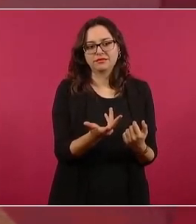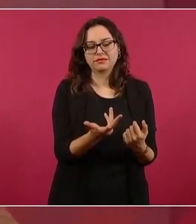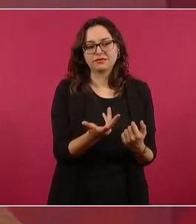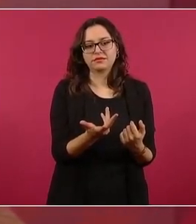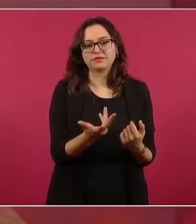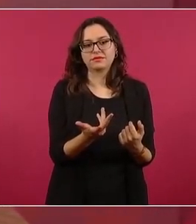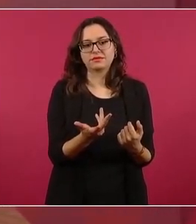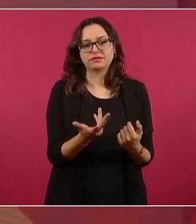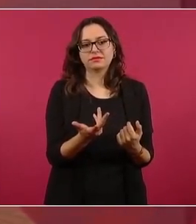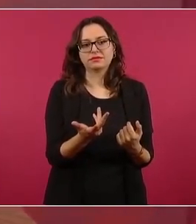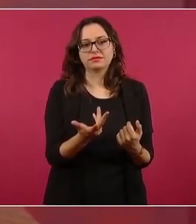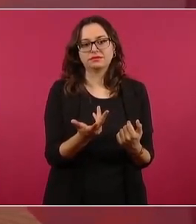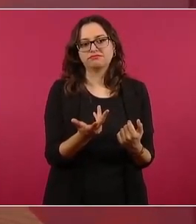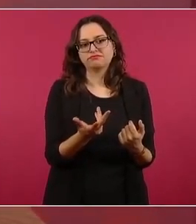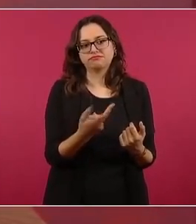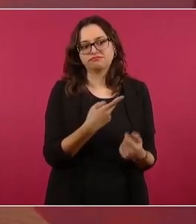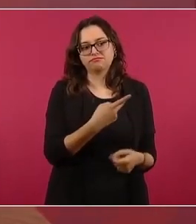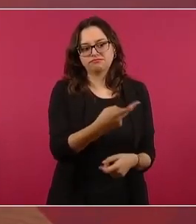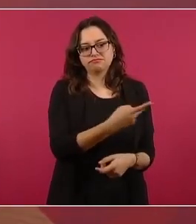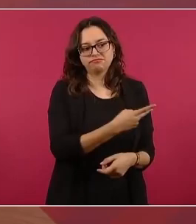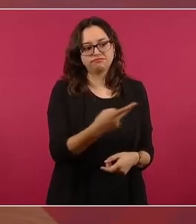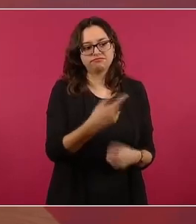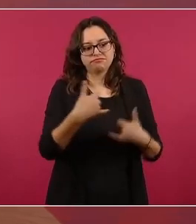desde joven.